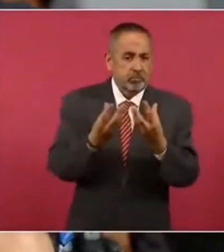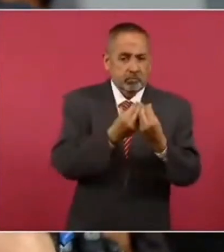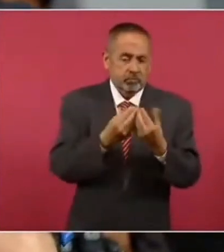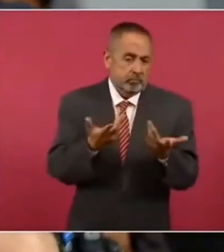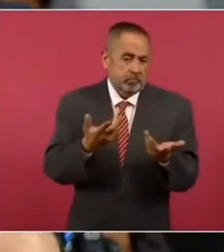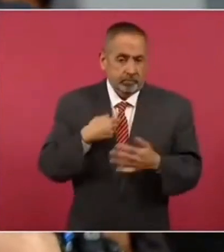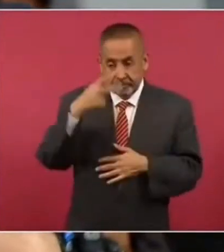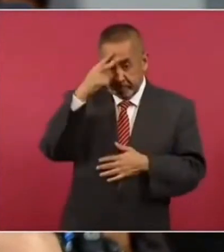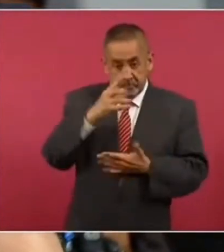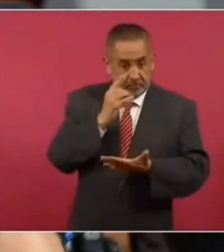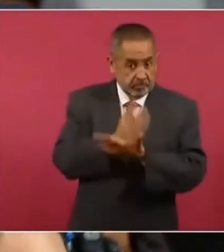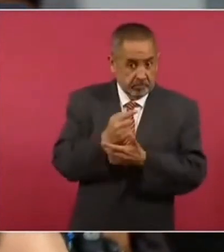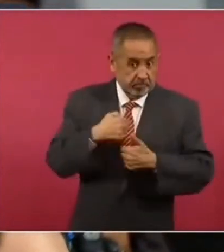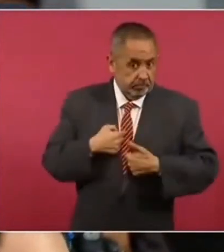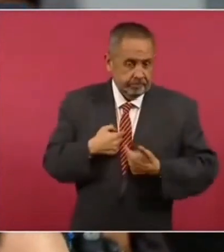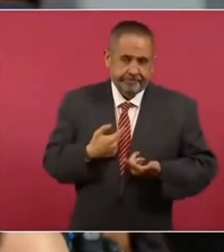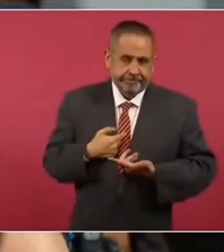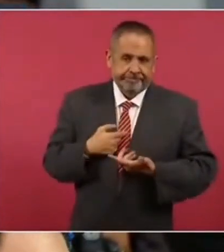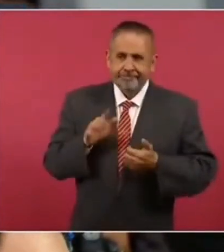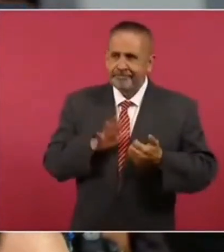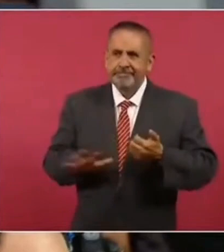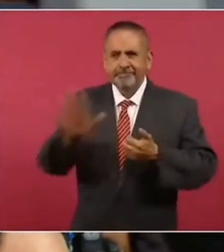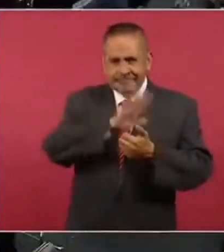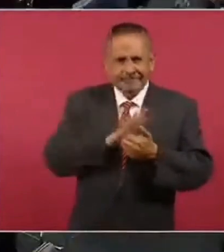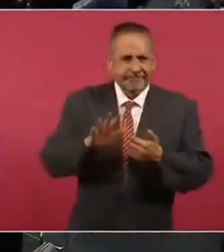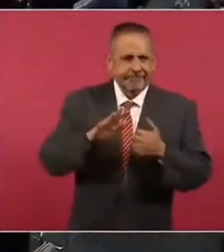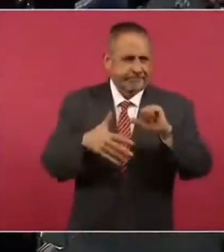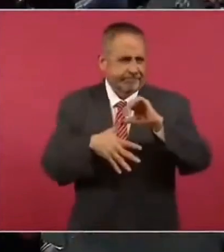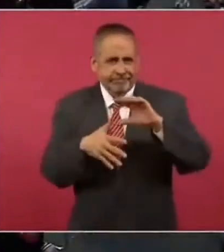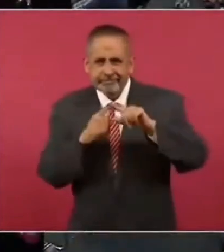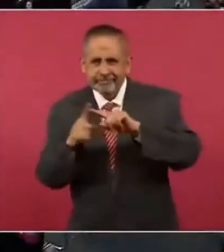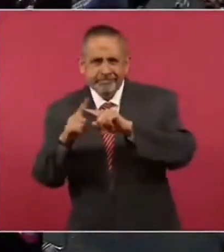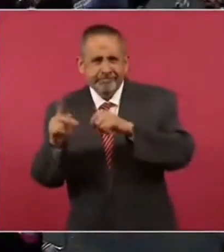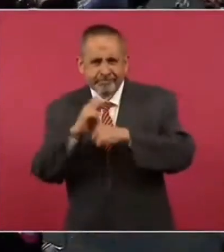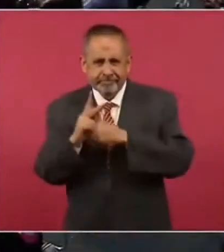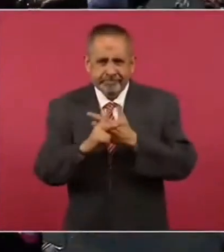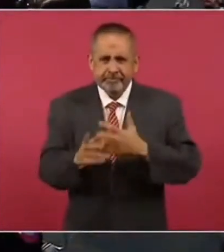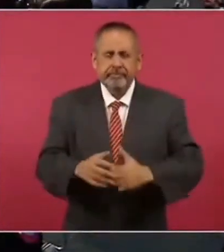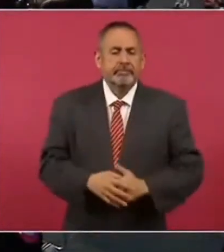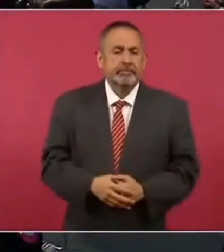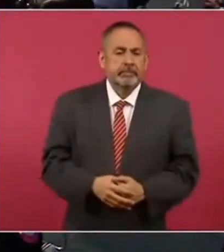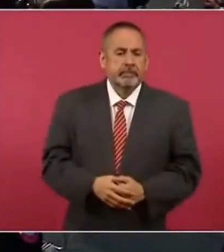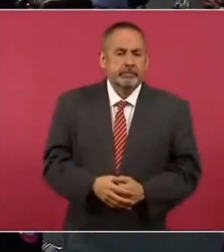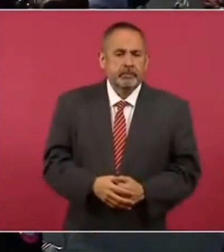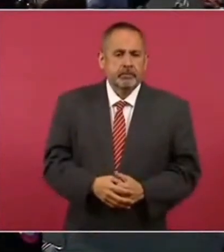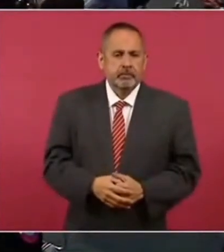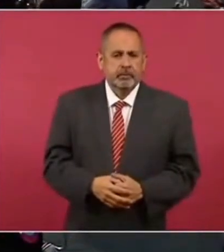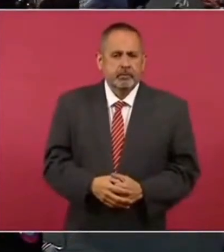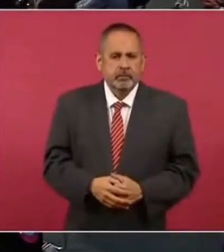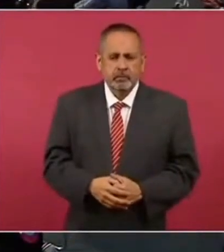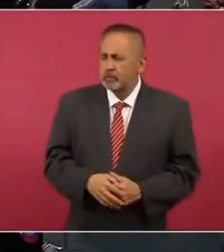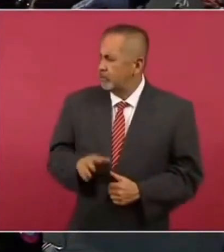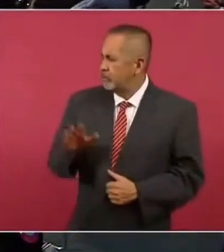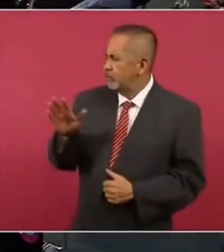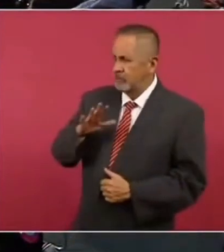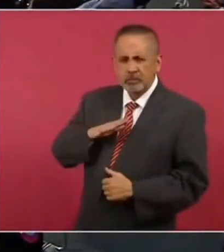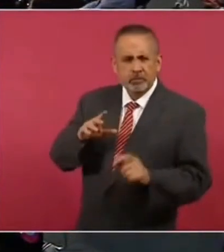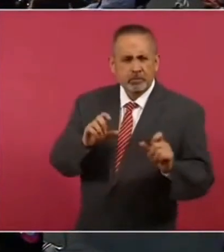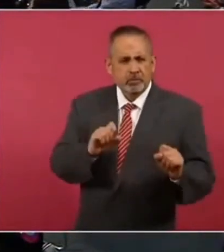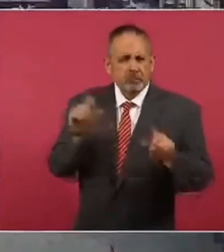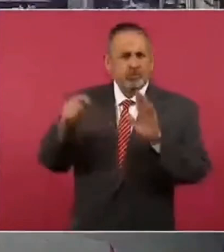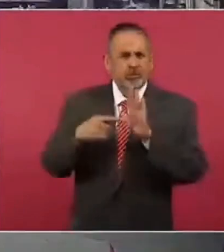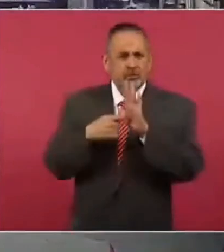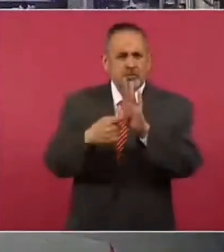los mexicanos no solamente están en el país. Gracias. Sí, hay una lámina que se presentó,